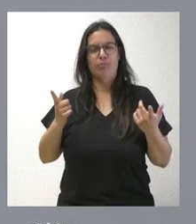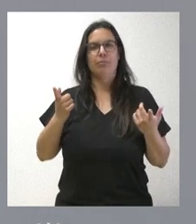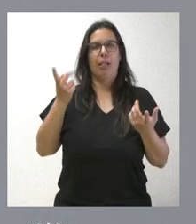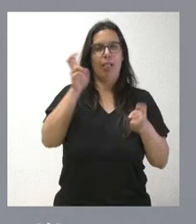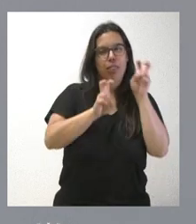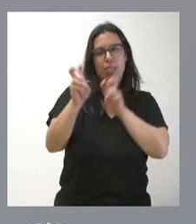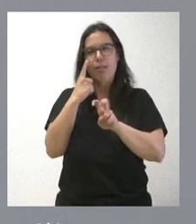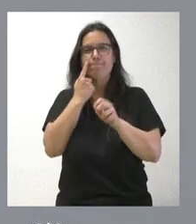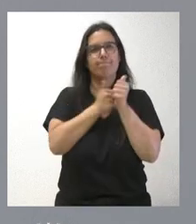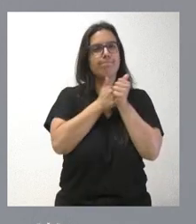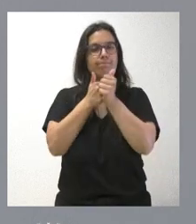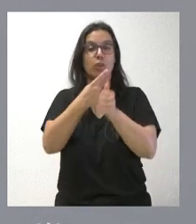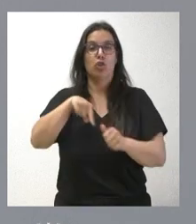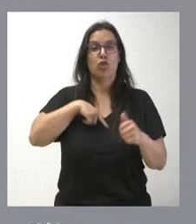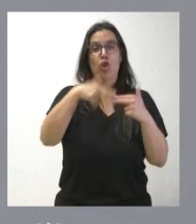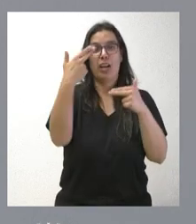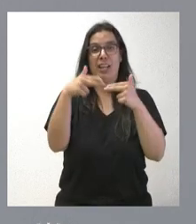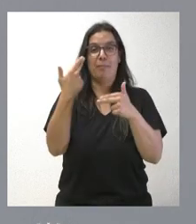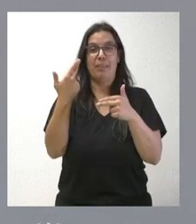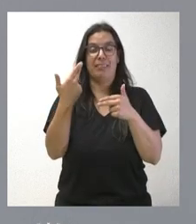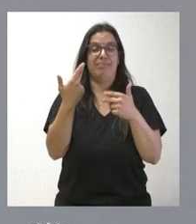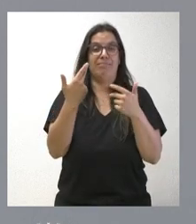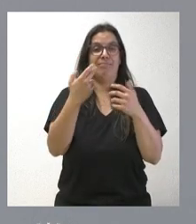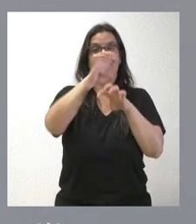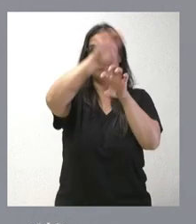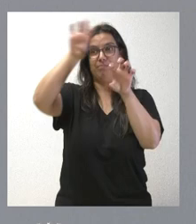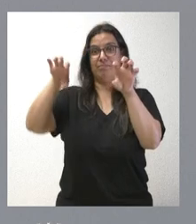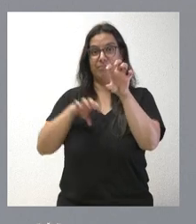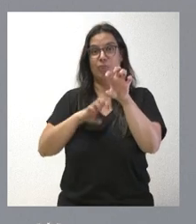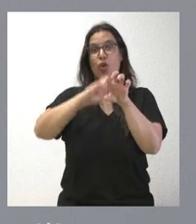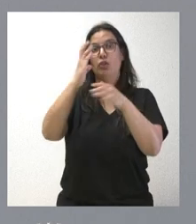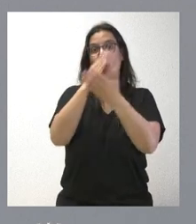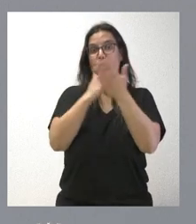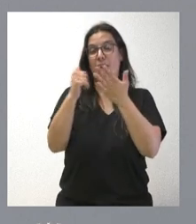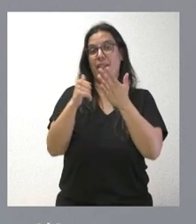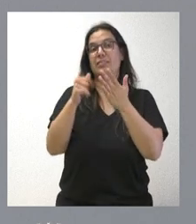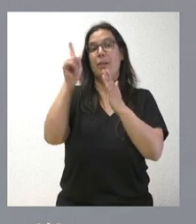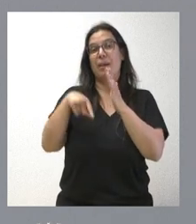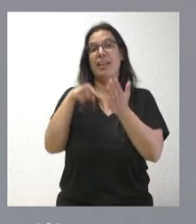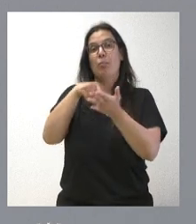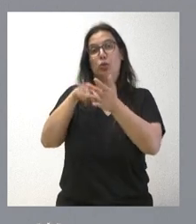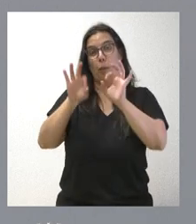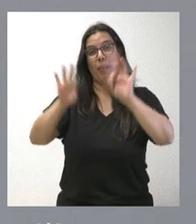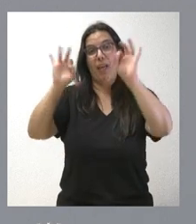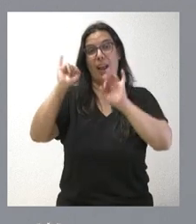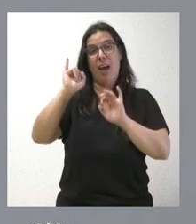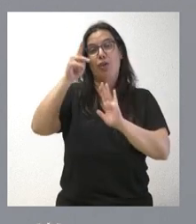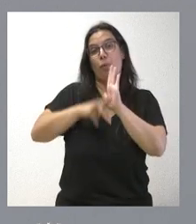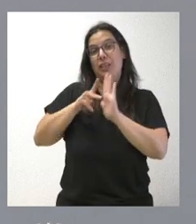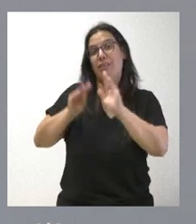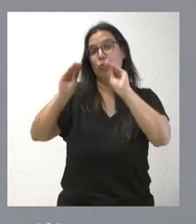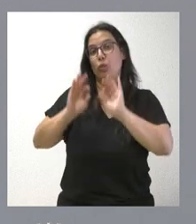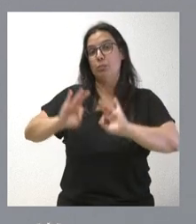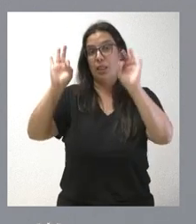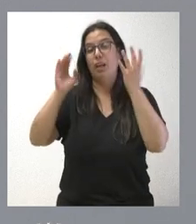somos limítrofes con algunas comunidades autónomas que tienen regímenes especiales en materia tributaria y que, por tanto, es